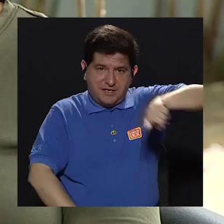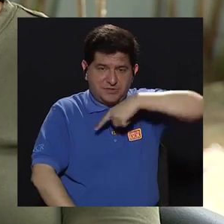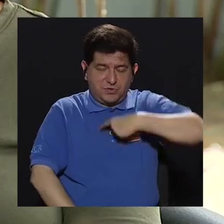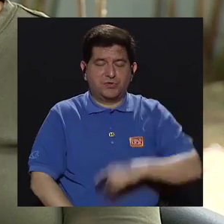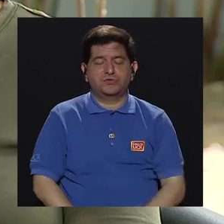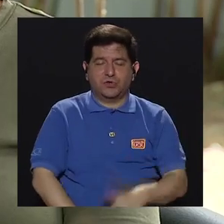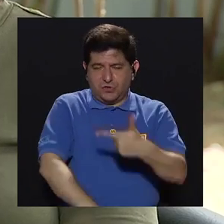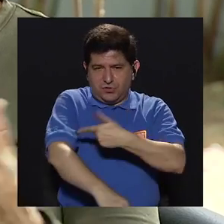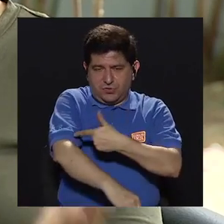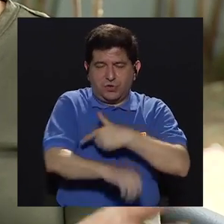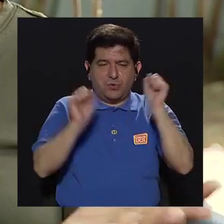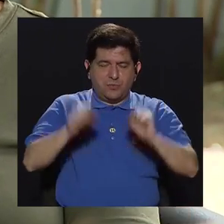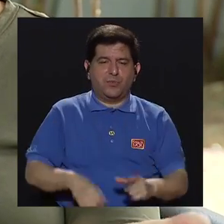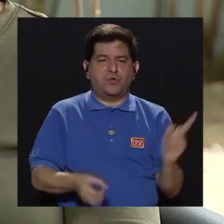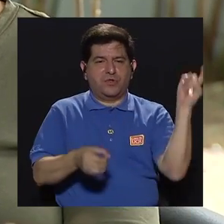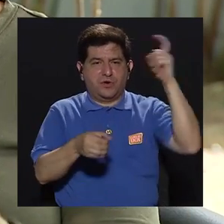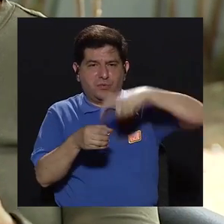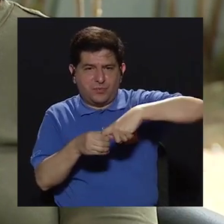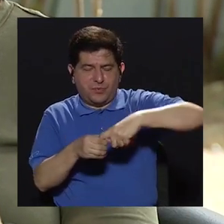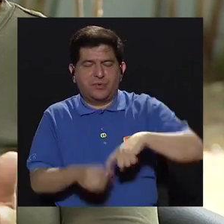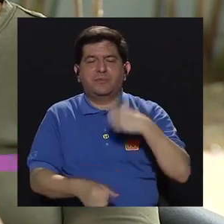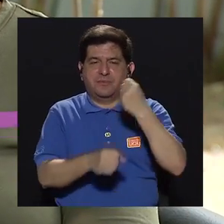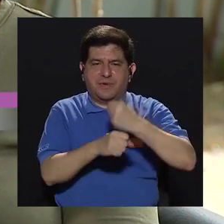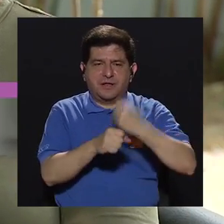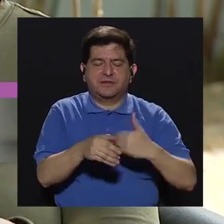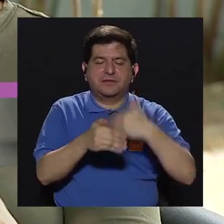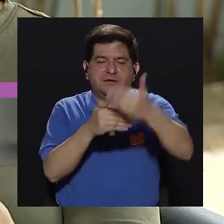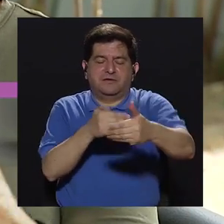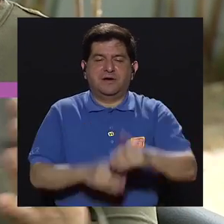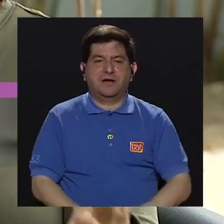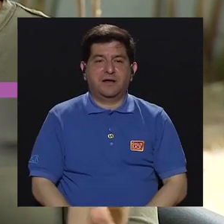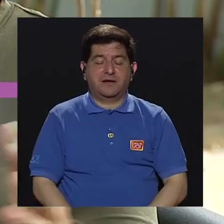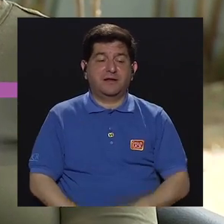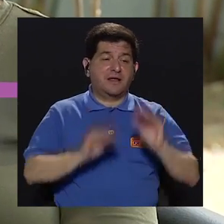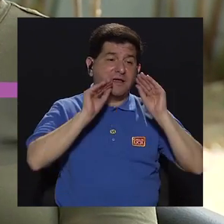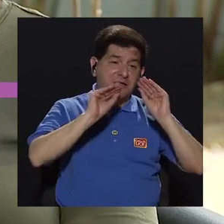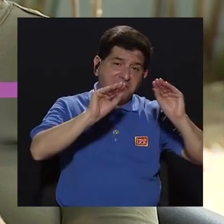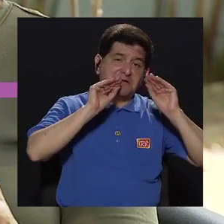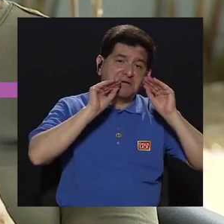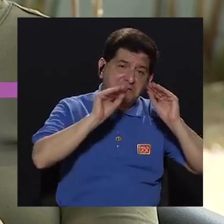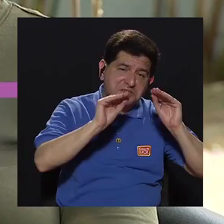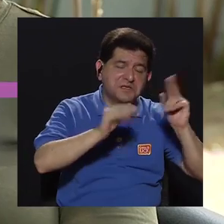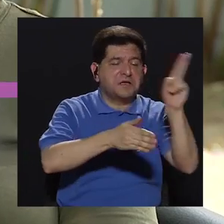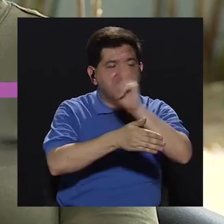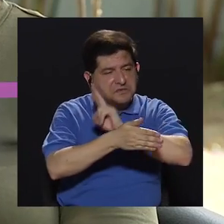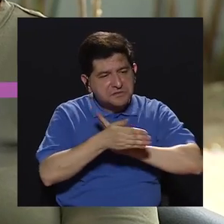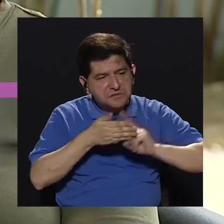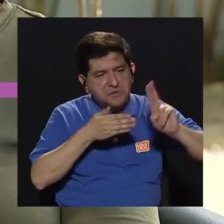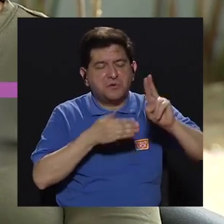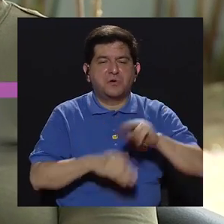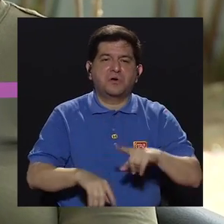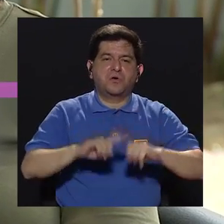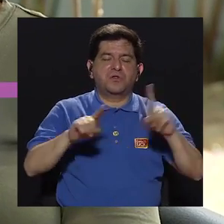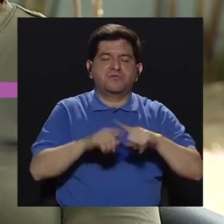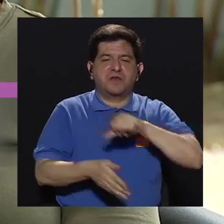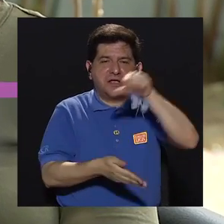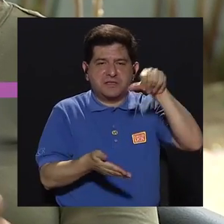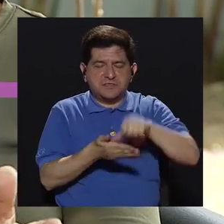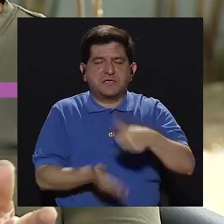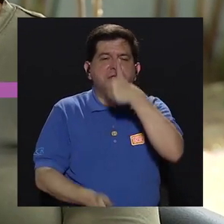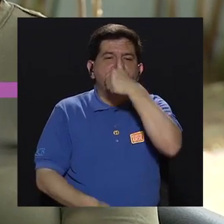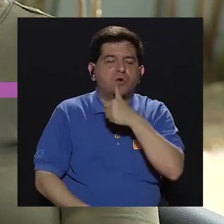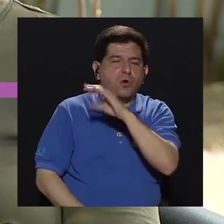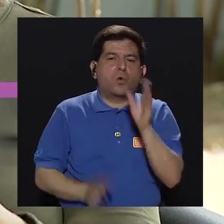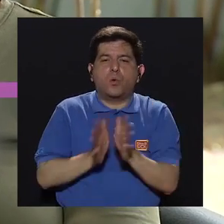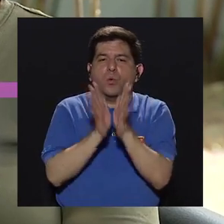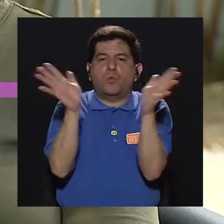nuestro en enfermería, para poder incorporarnos y laborar. Entonces, en la parte docente, a nivel de universidades o centros privados y